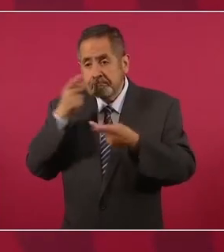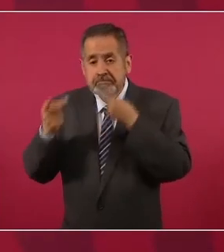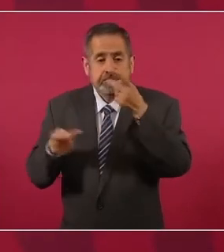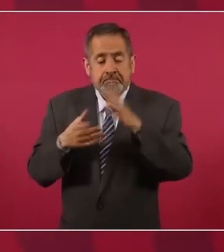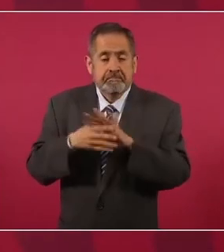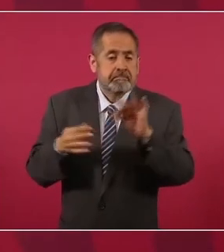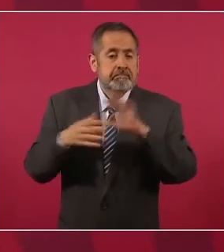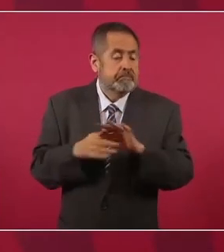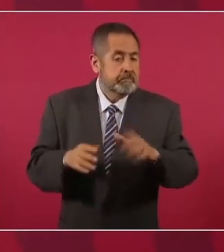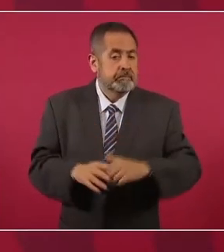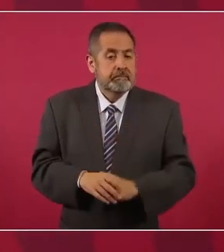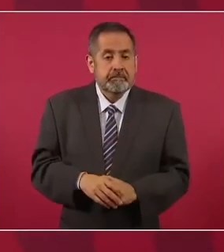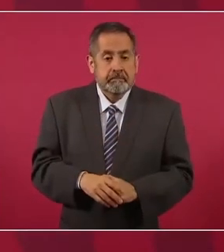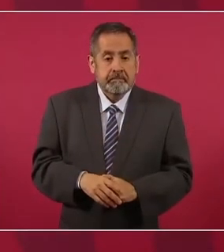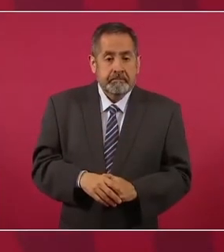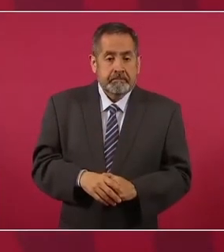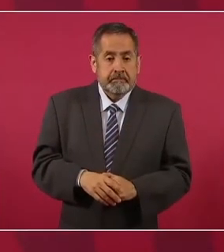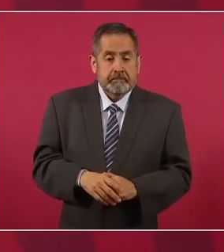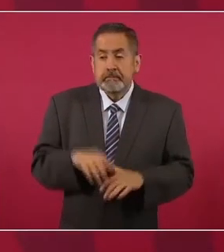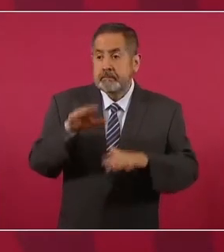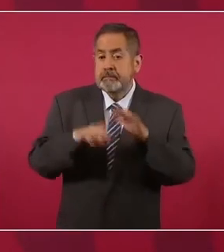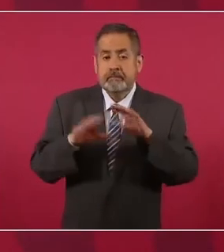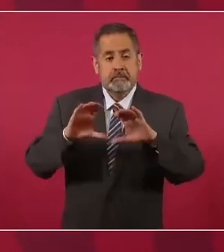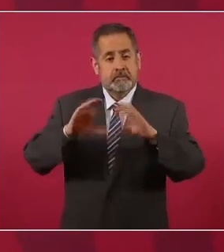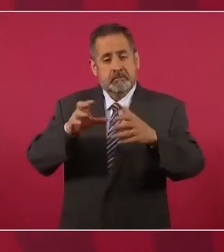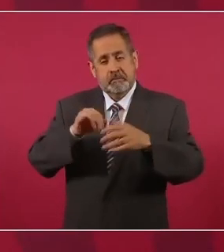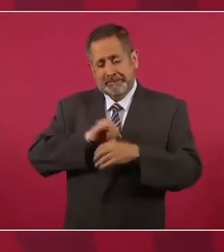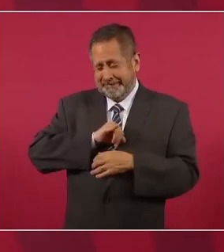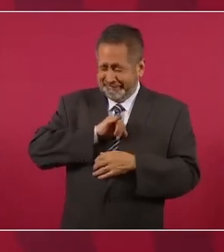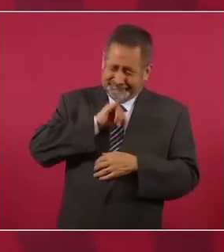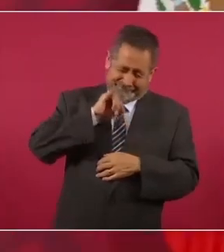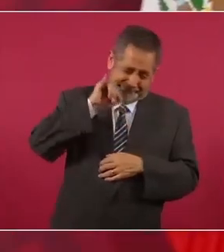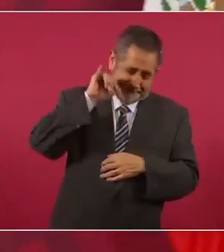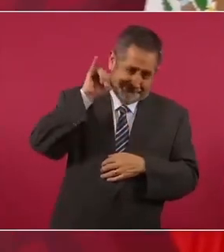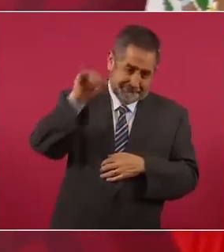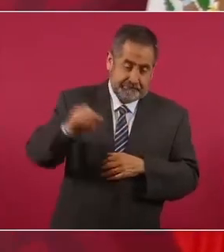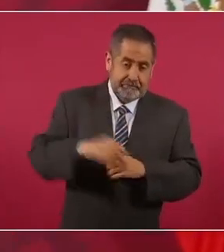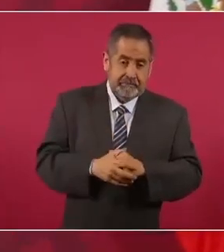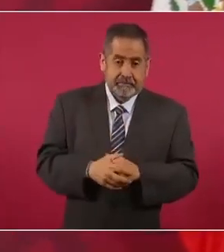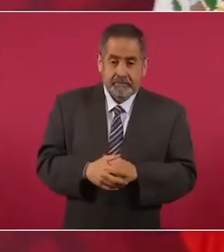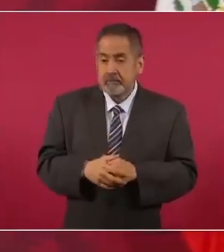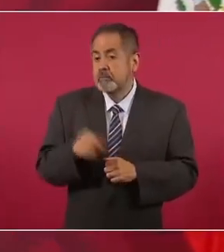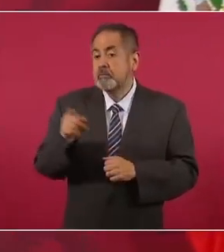A veces iba yo a comunidades lejísimas y uno